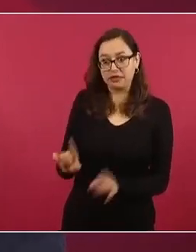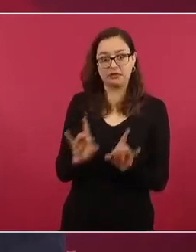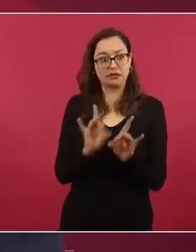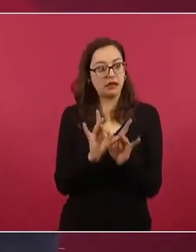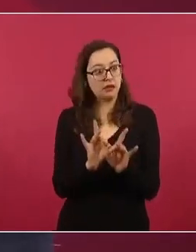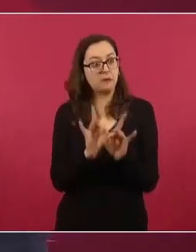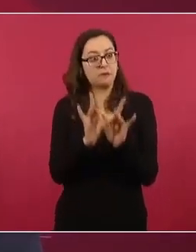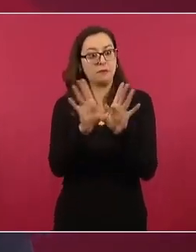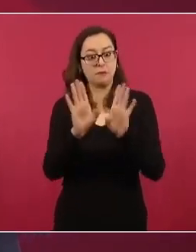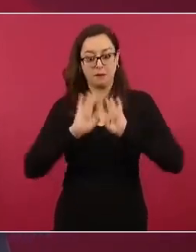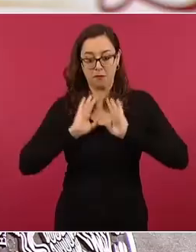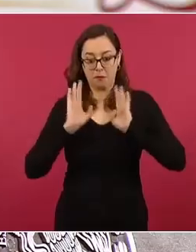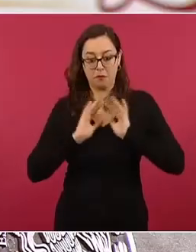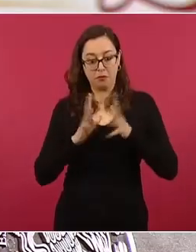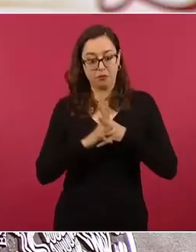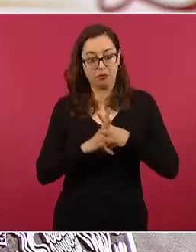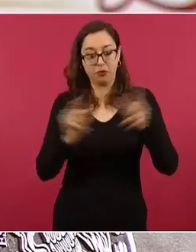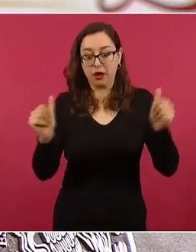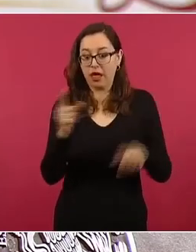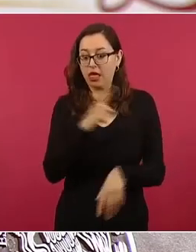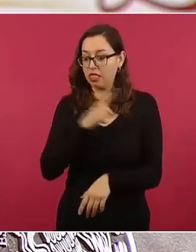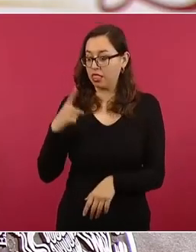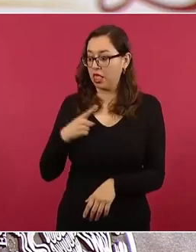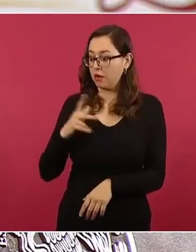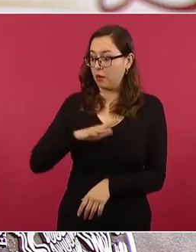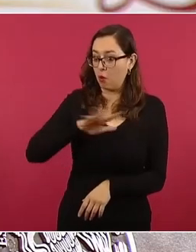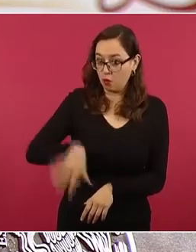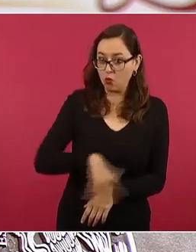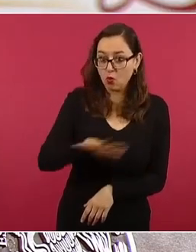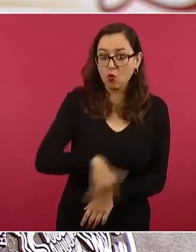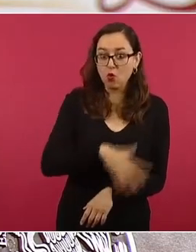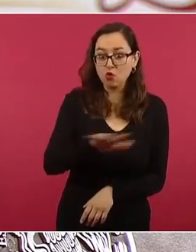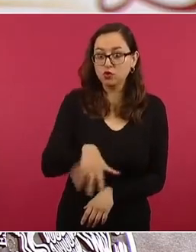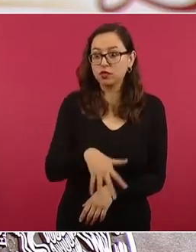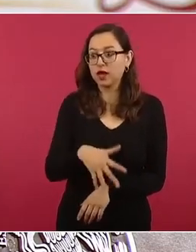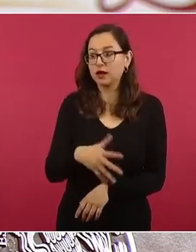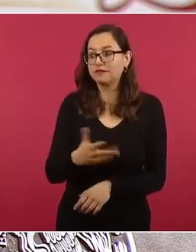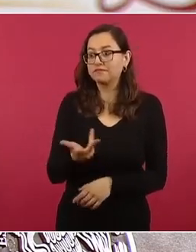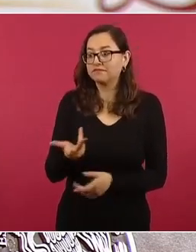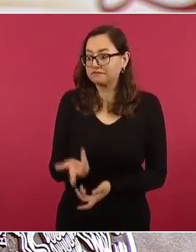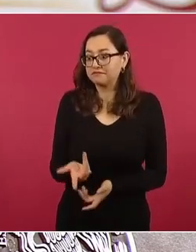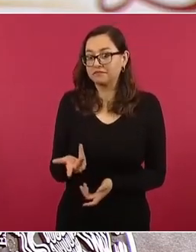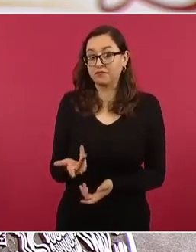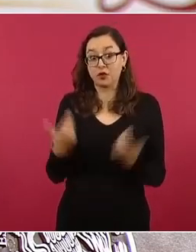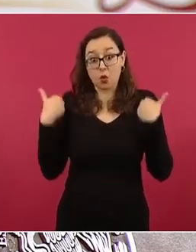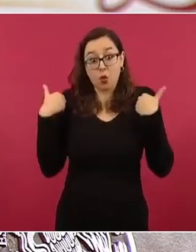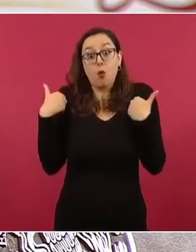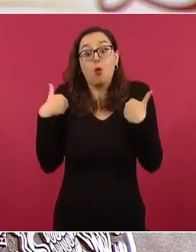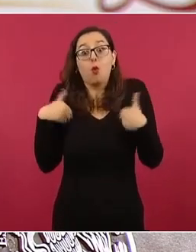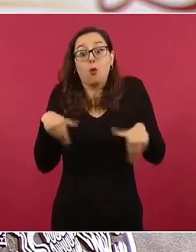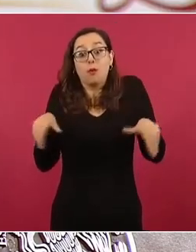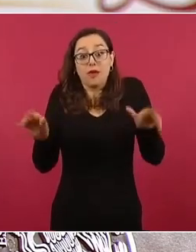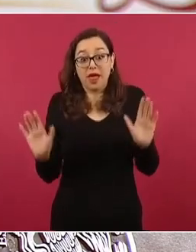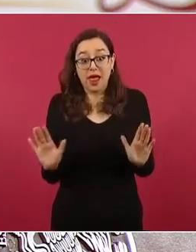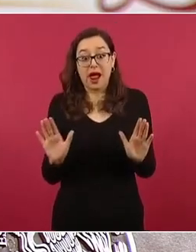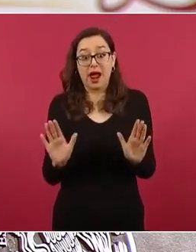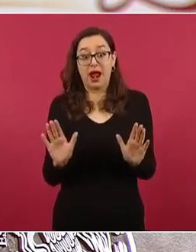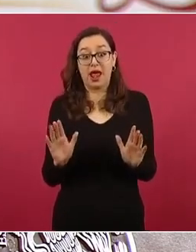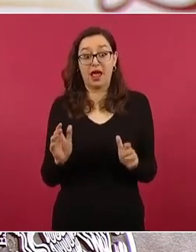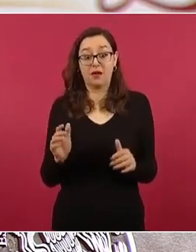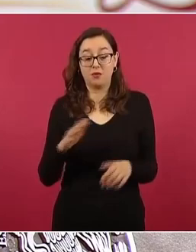haberse aplicado este protocolo para garantizar la integridad física y evitar la desaparición del soldado